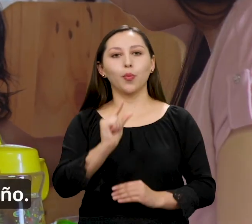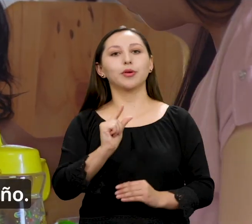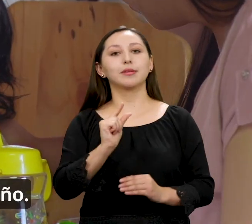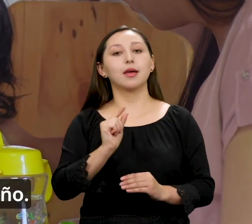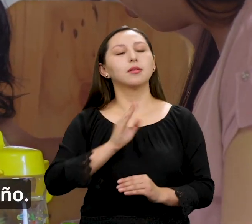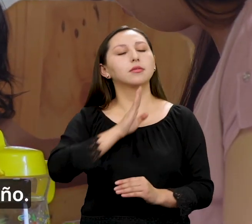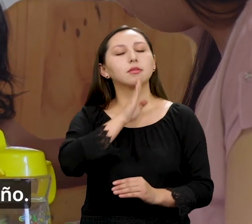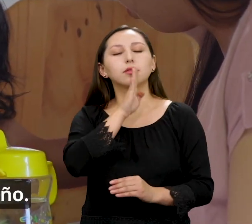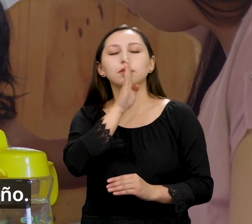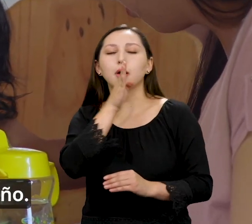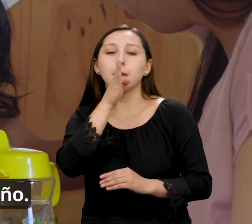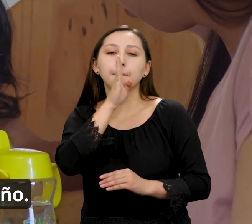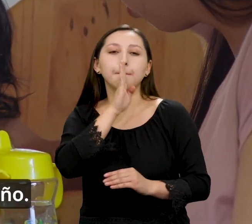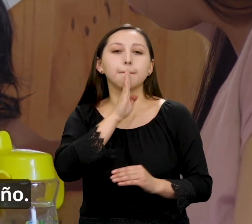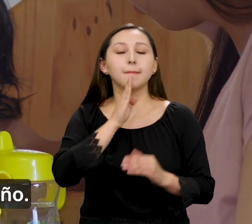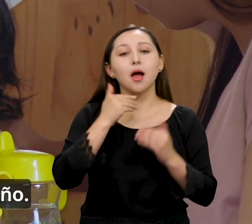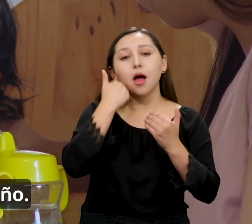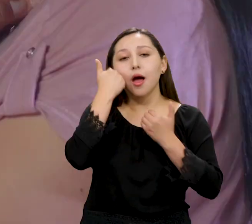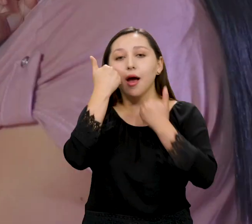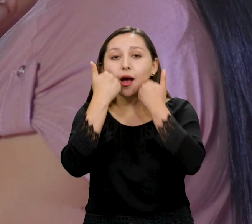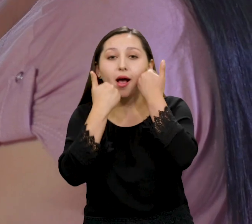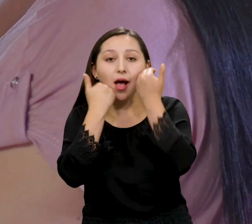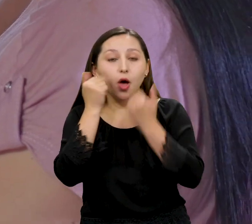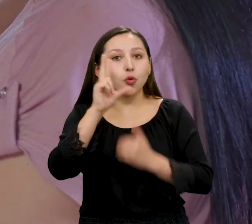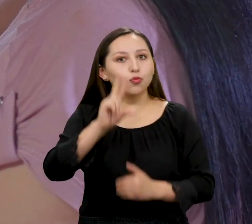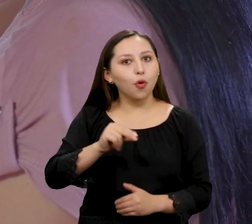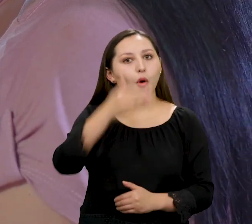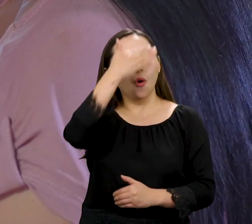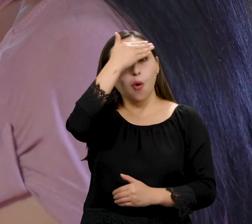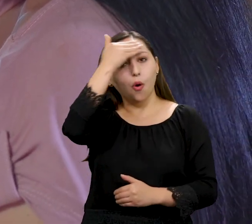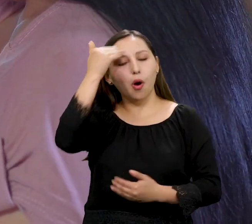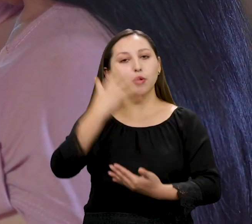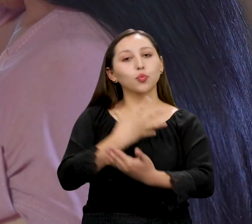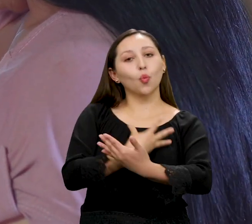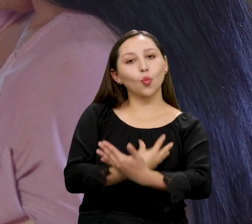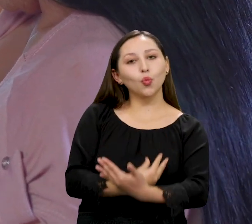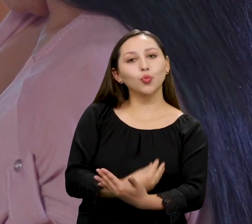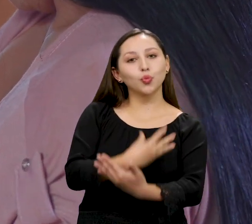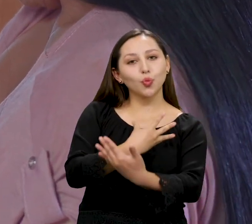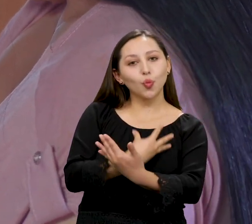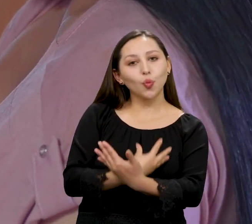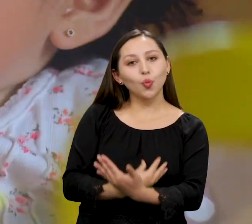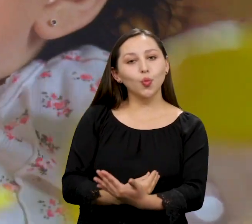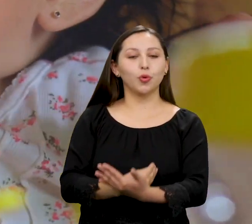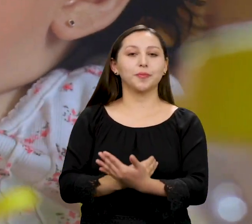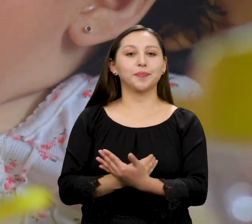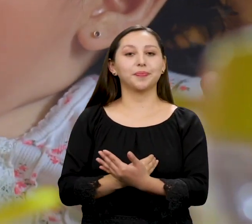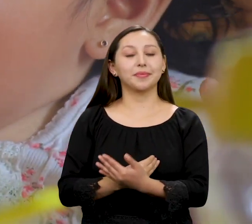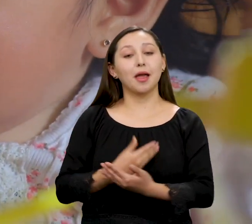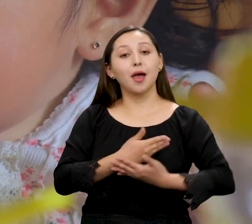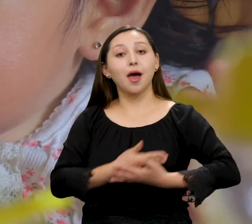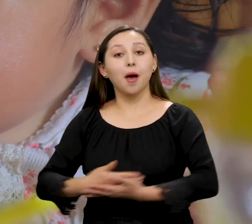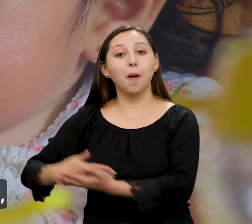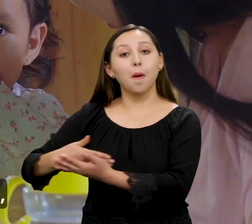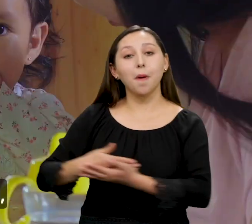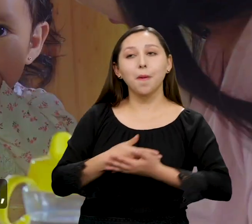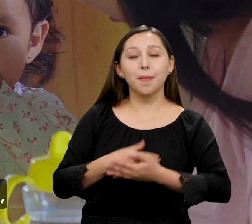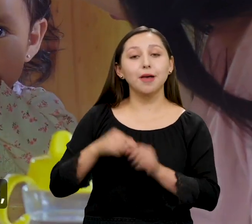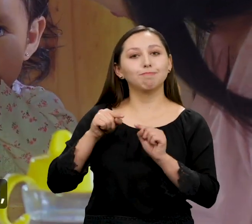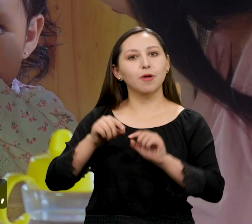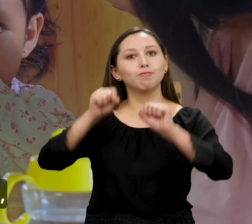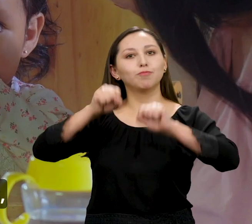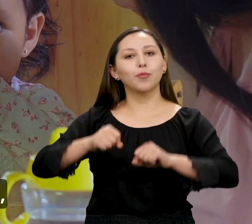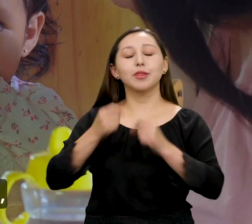siempre con paciencia y cariño. Y recuerda continuar la lactancia materna. Ayuda a tu bebé a